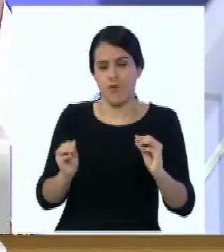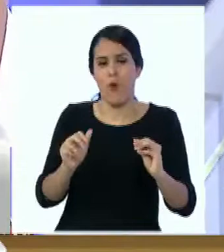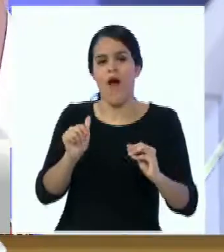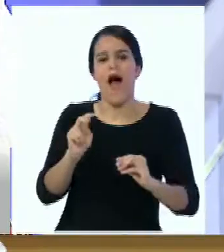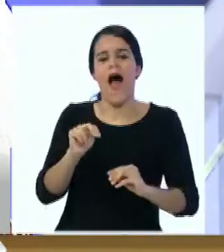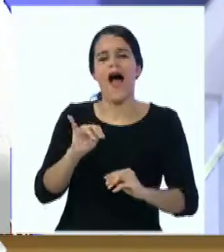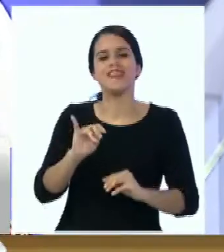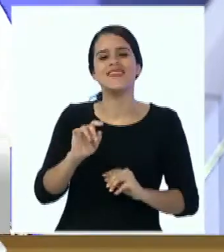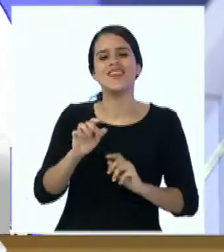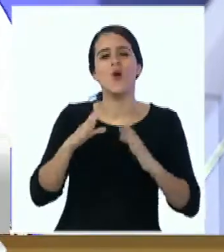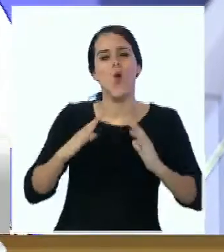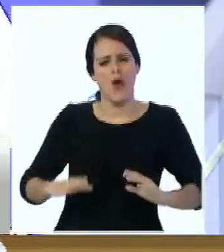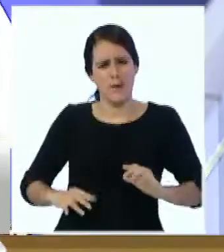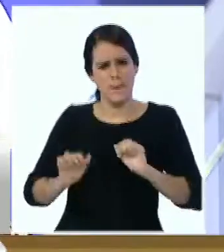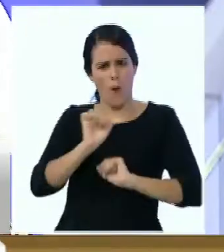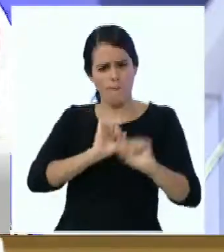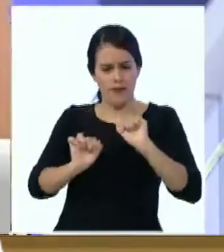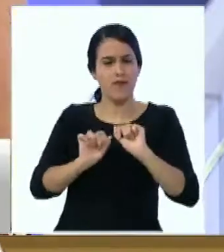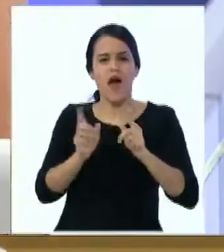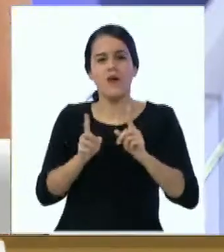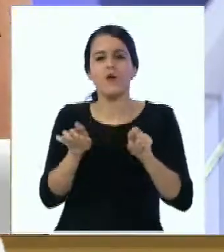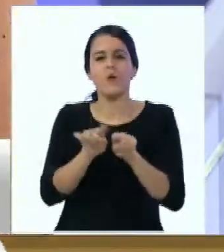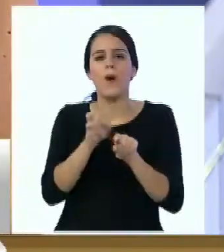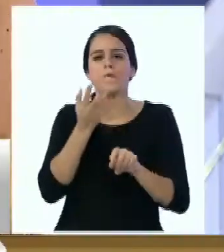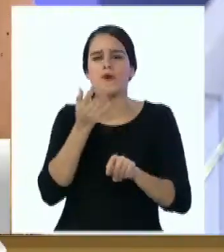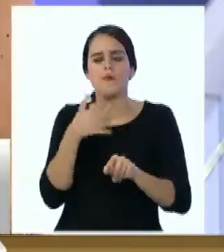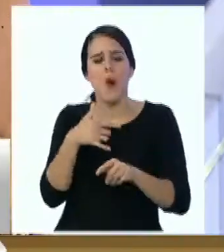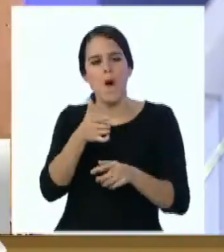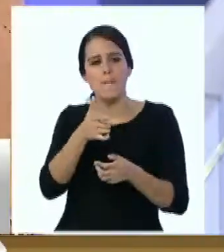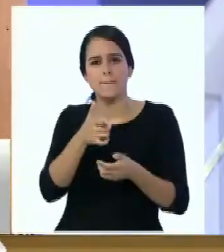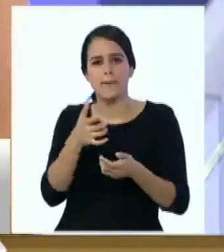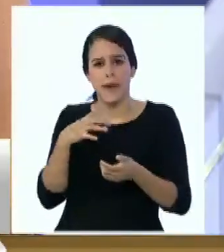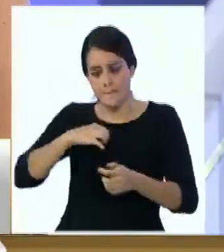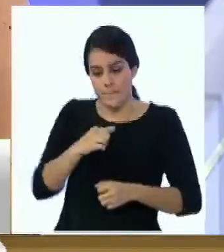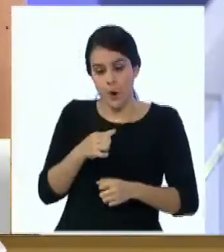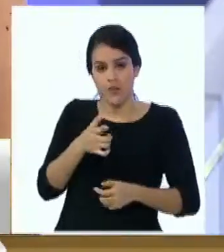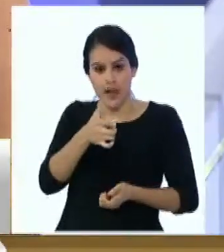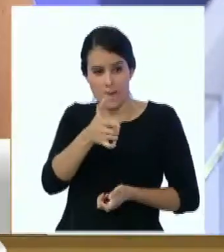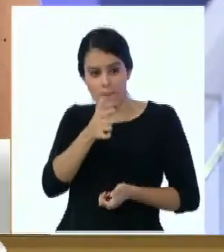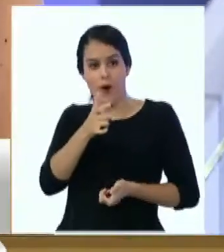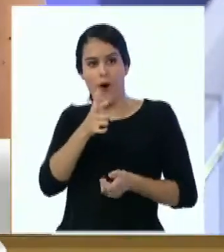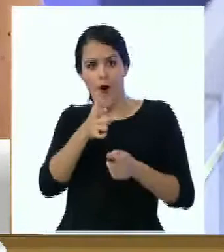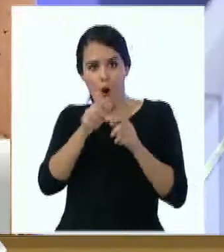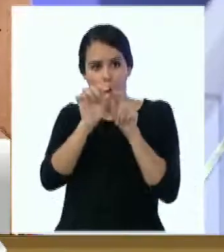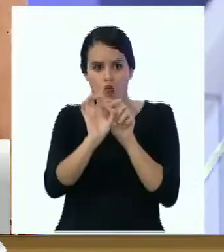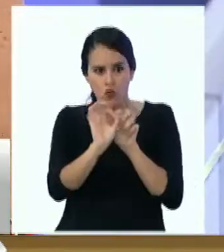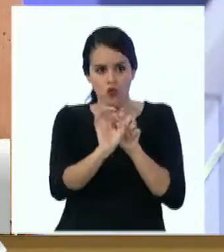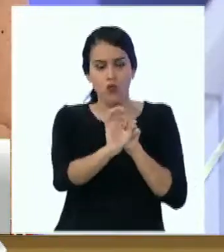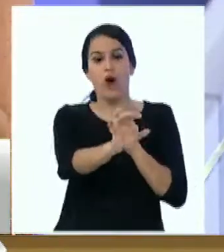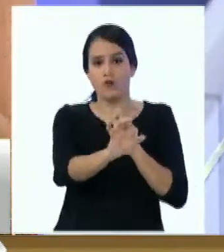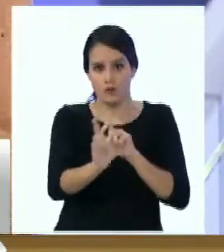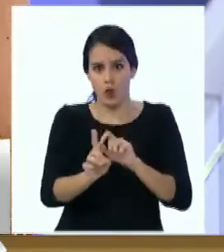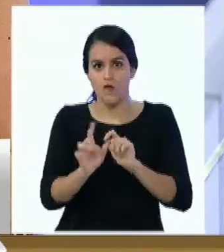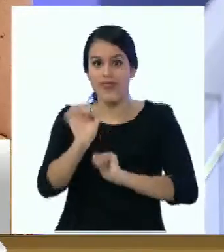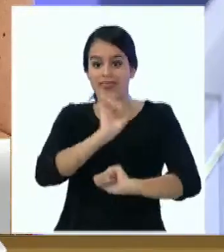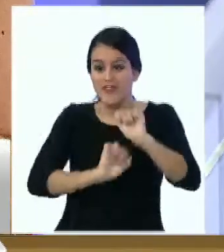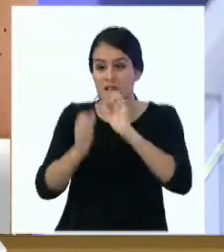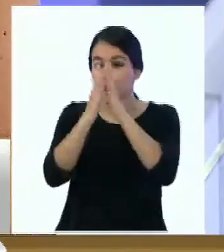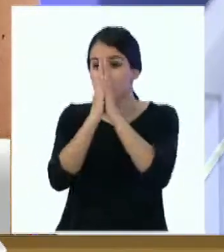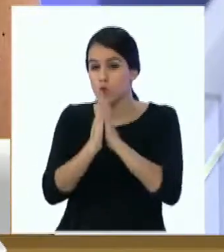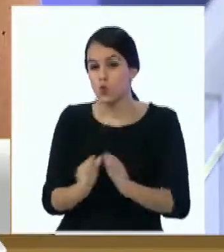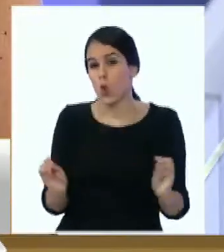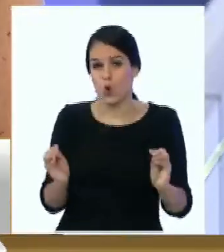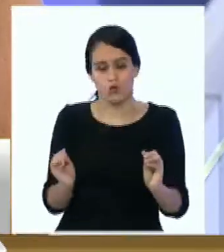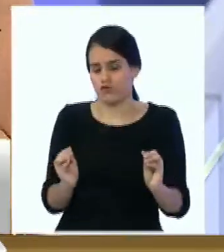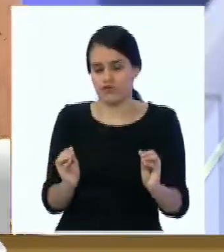de algunos policías en el cuerpo que se llaman linfocitos específicamente los linfocitos B no defienden contra todo